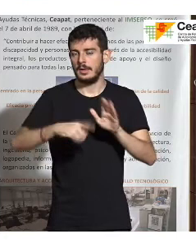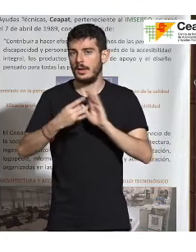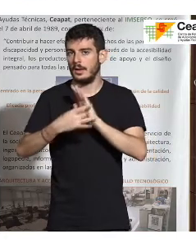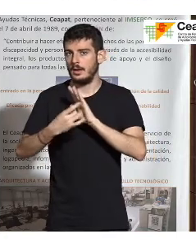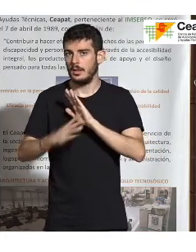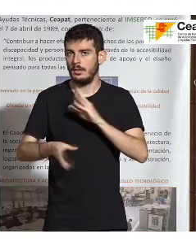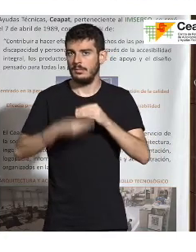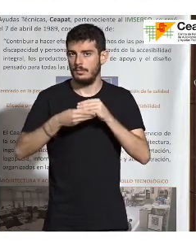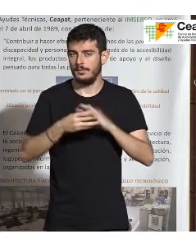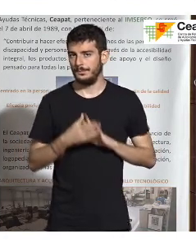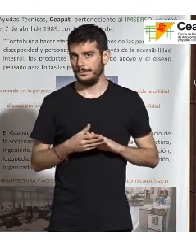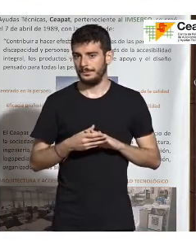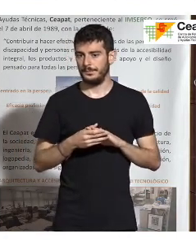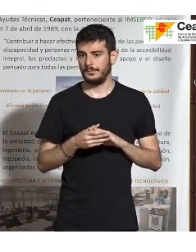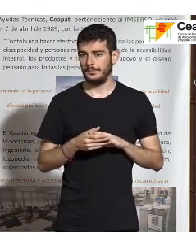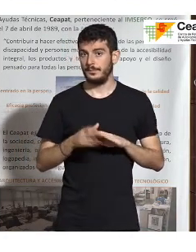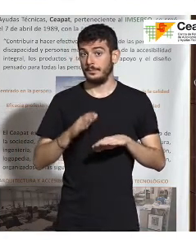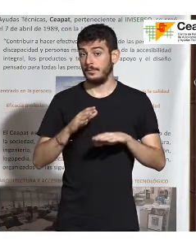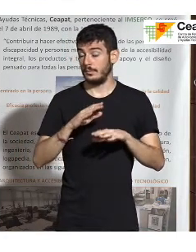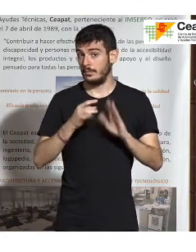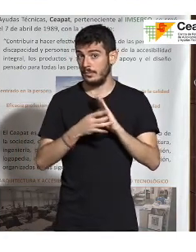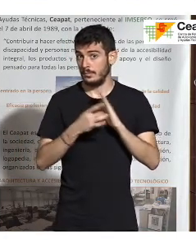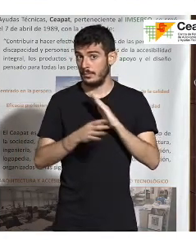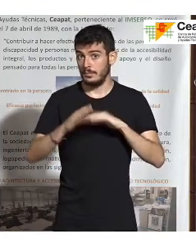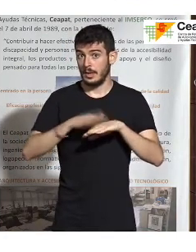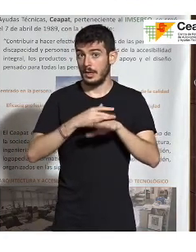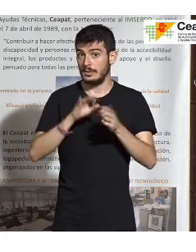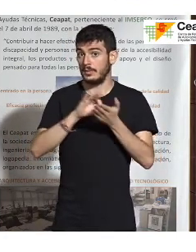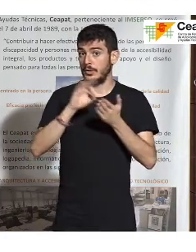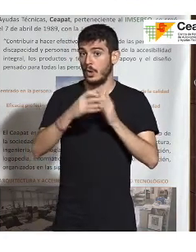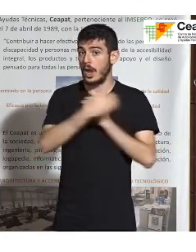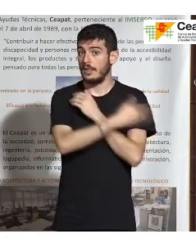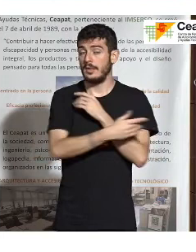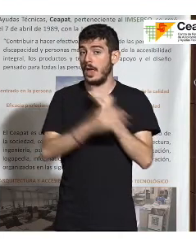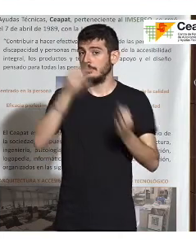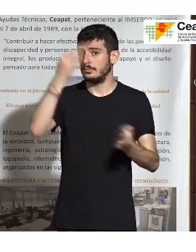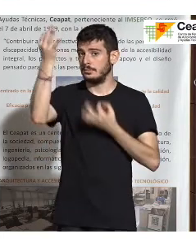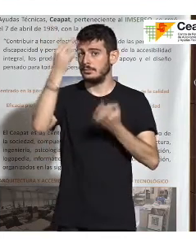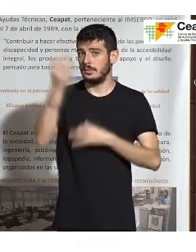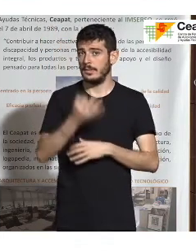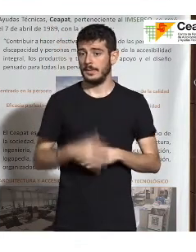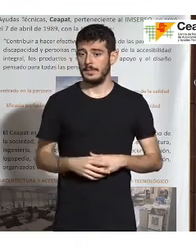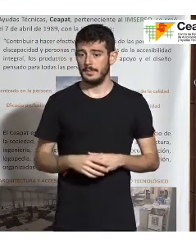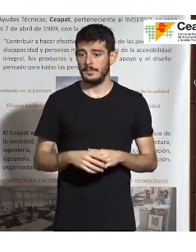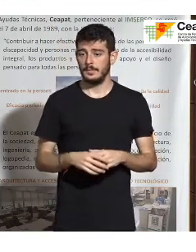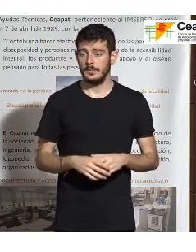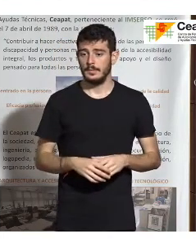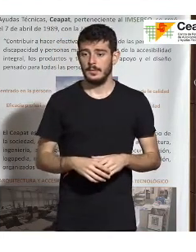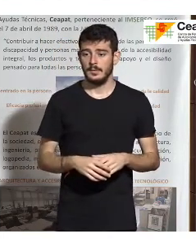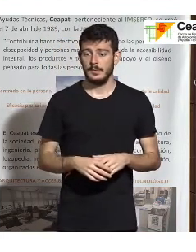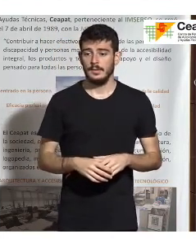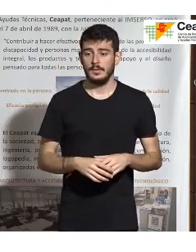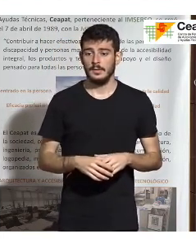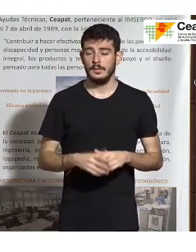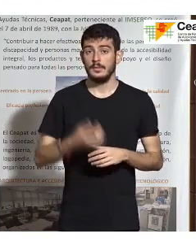que el servicio se preste con unas garantías determinadas. También se menciona que debe permitir,